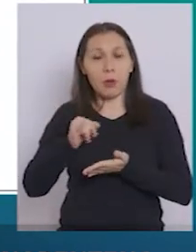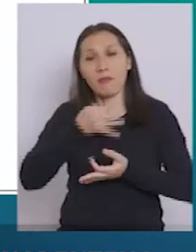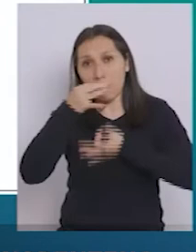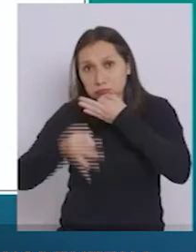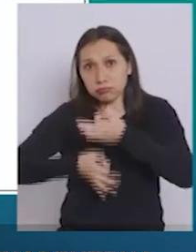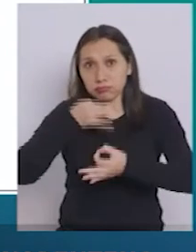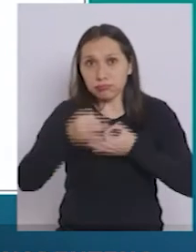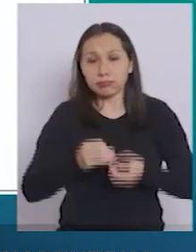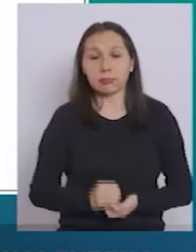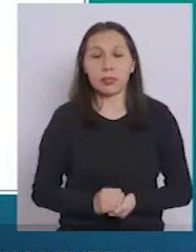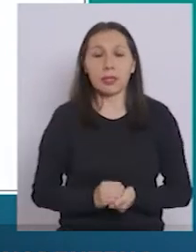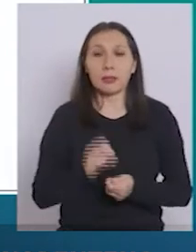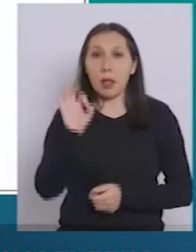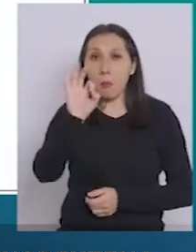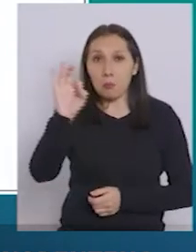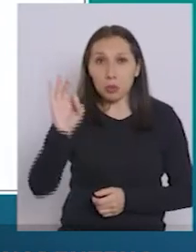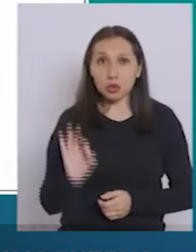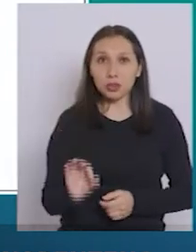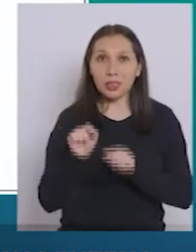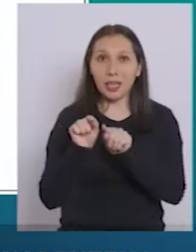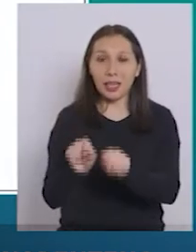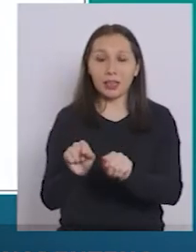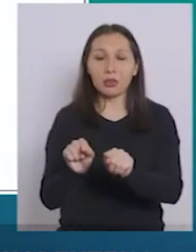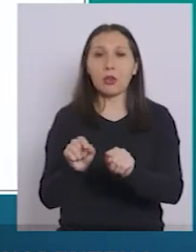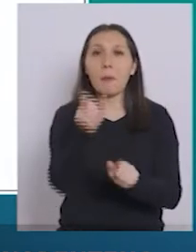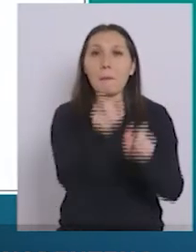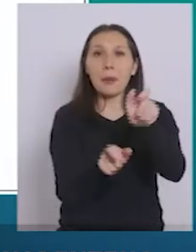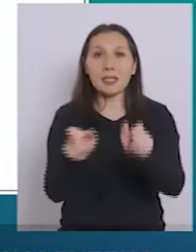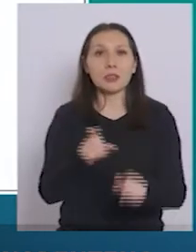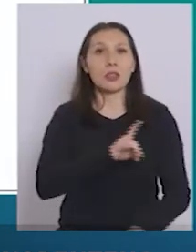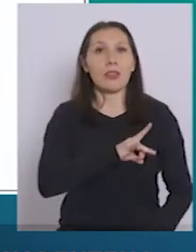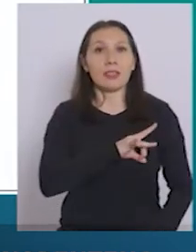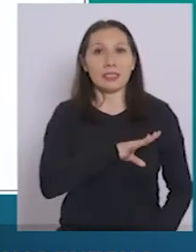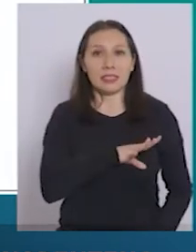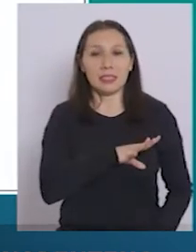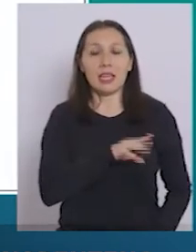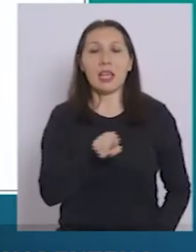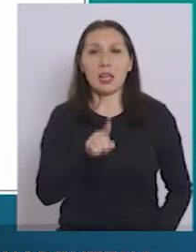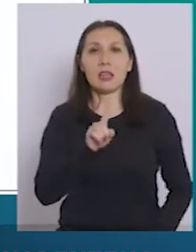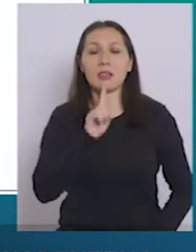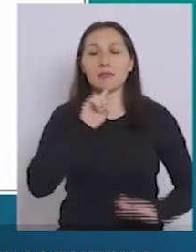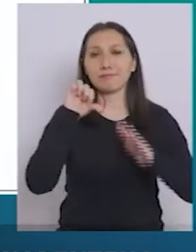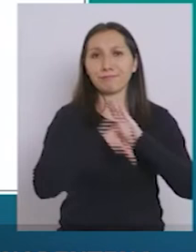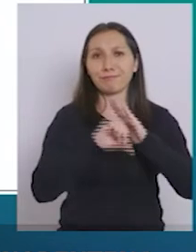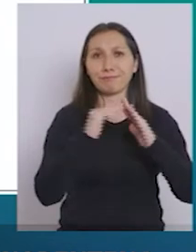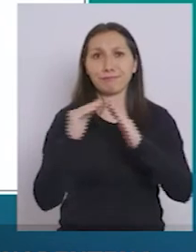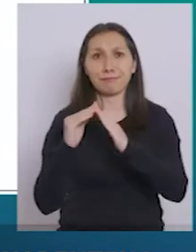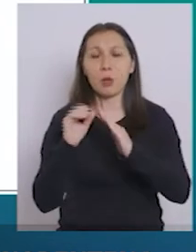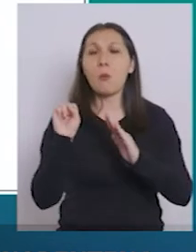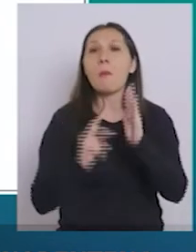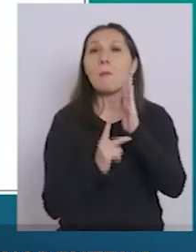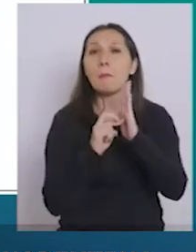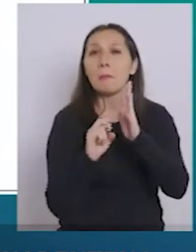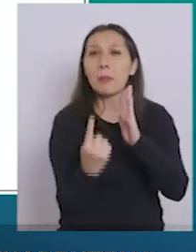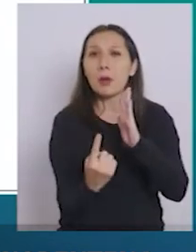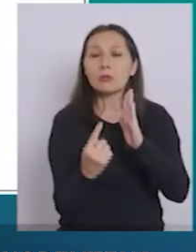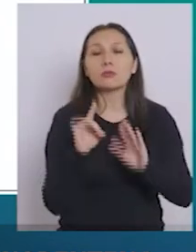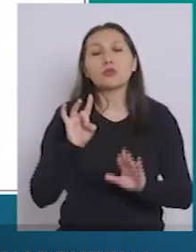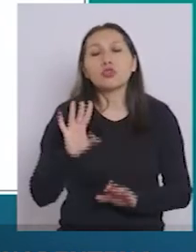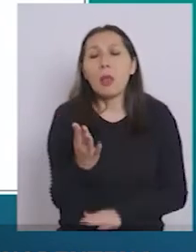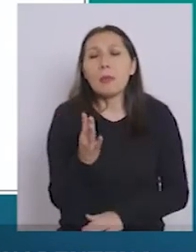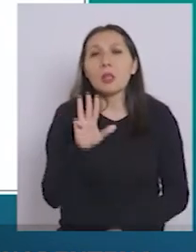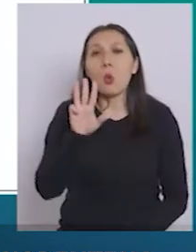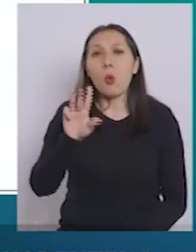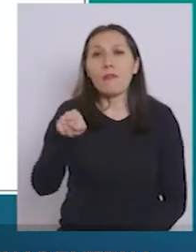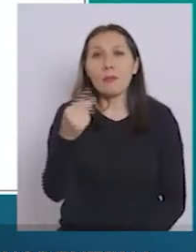el porcentaje de habitantes de Chile que está en cuarentena es solo el 9